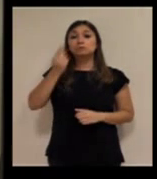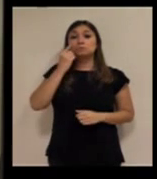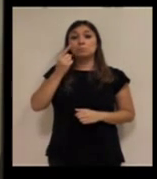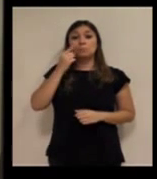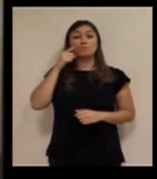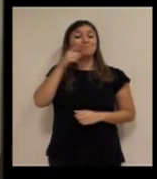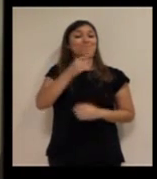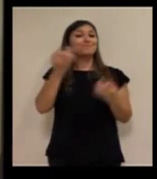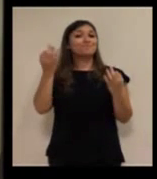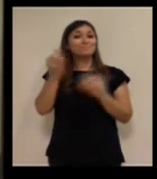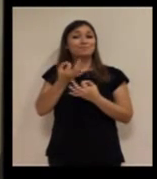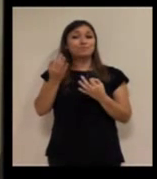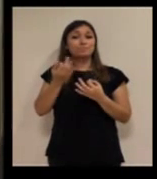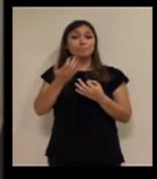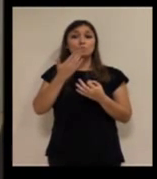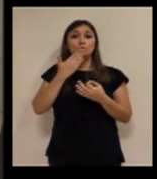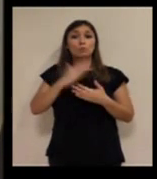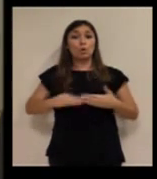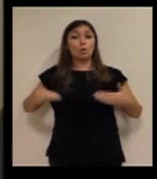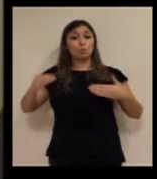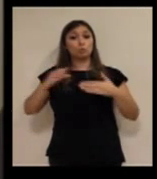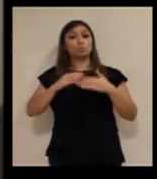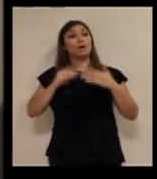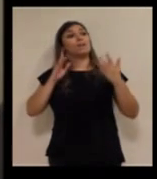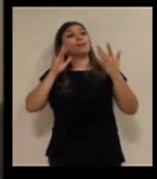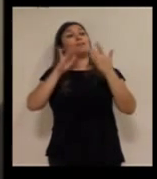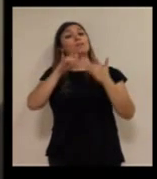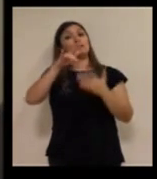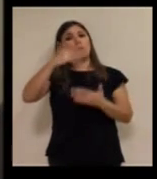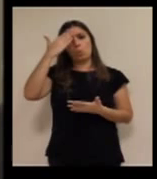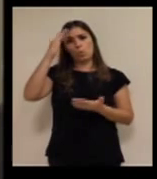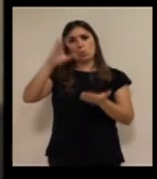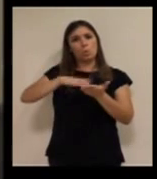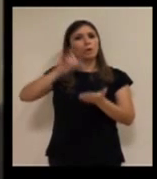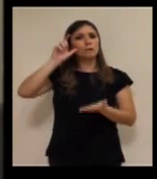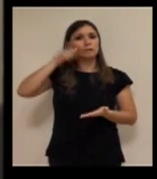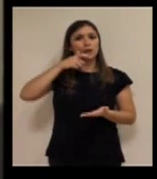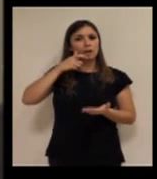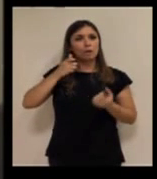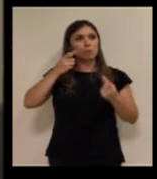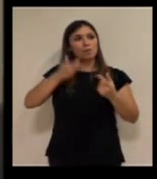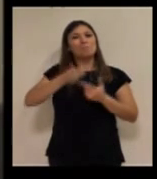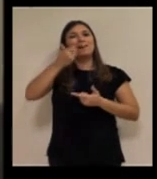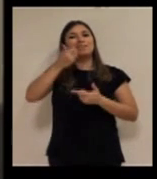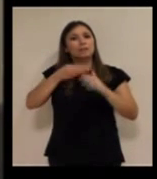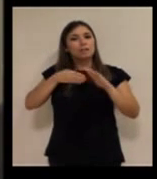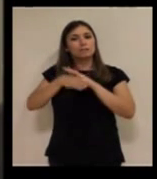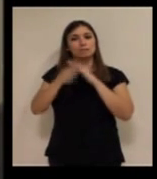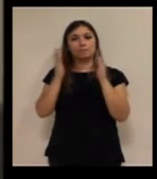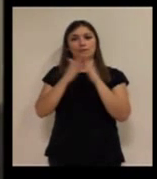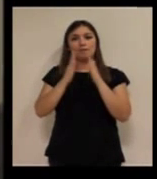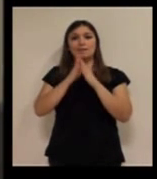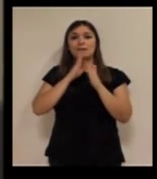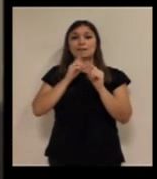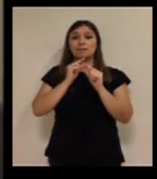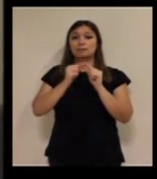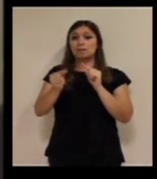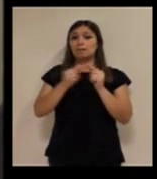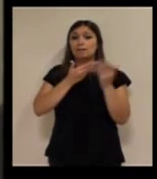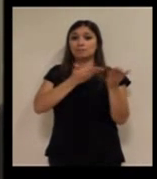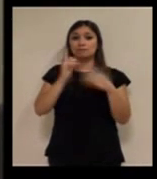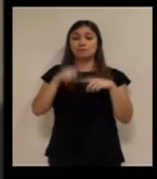desde el lado del usuario hacia la central. ¿Cómo hago un poquito más accesible la teleasistencia en el hogar para estos colectivos?